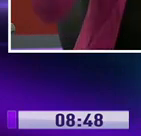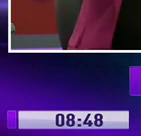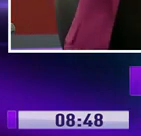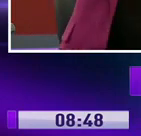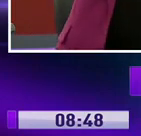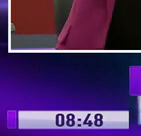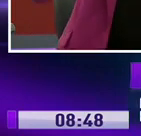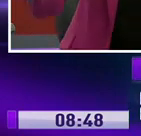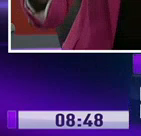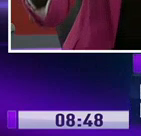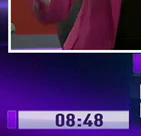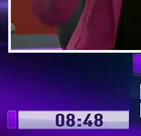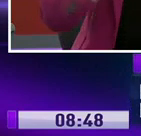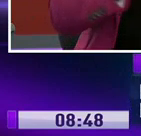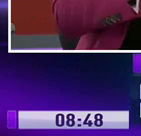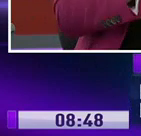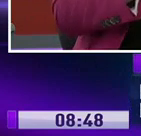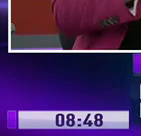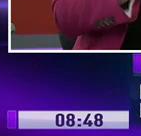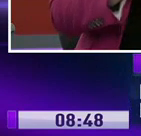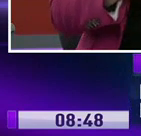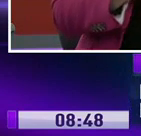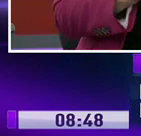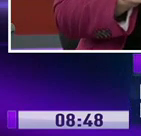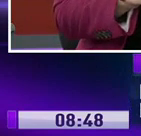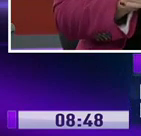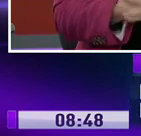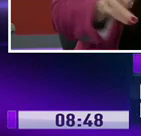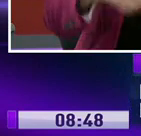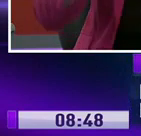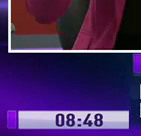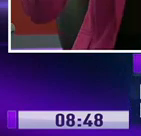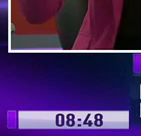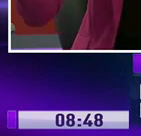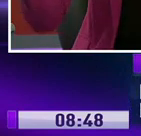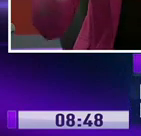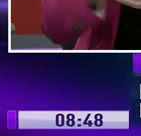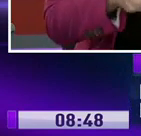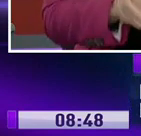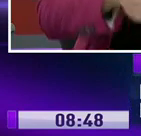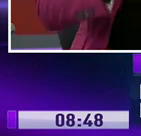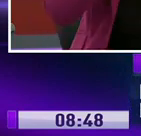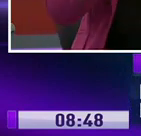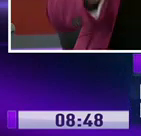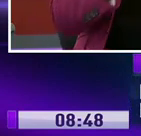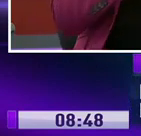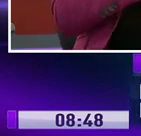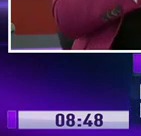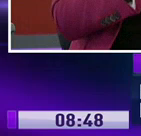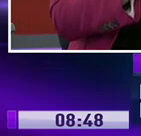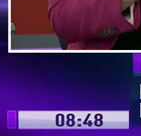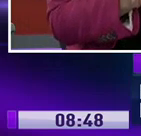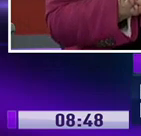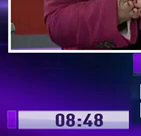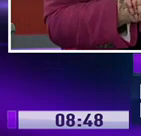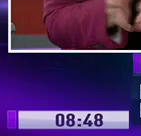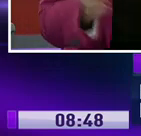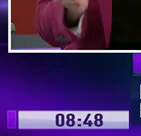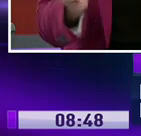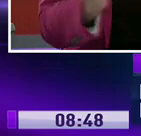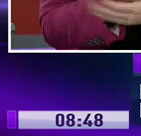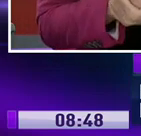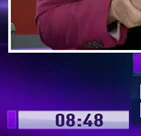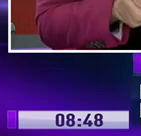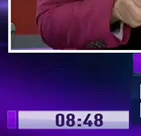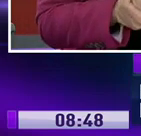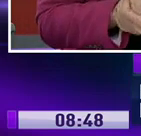que este va a incrementar, como se ha dicho, el procesamiento. ¿En cuánto se va a incrementar? Porque es súper necesario que se hagan estas pruebas.